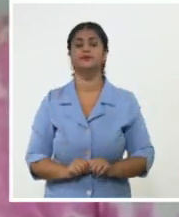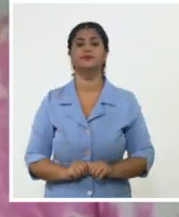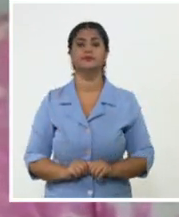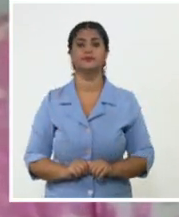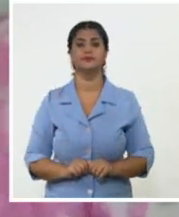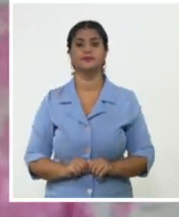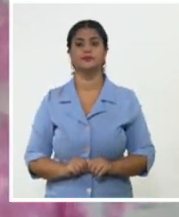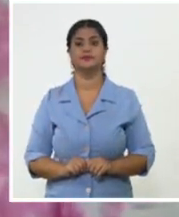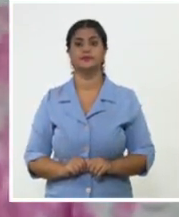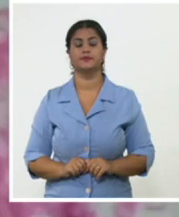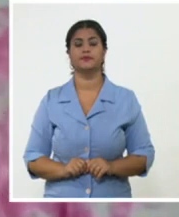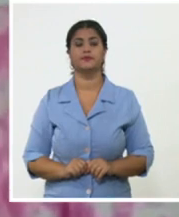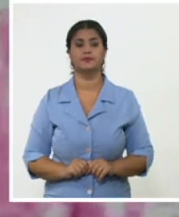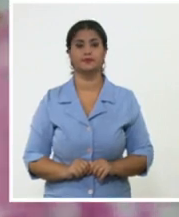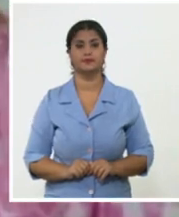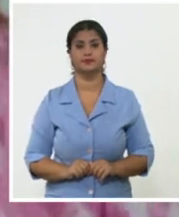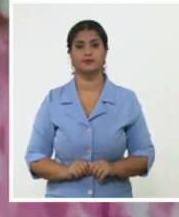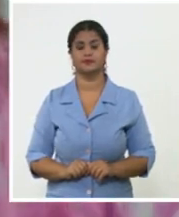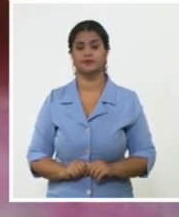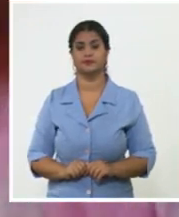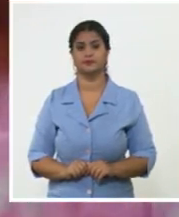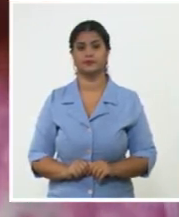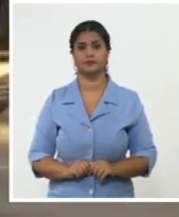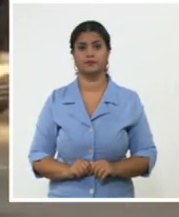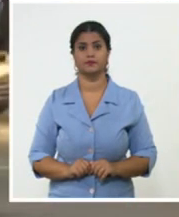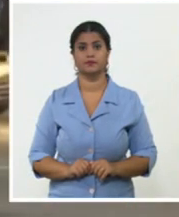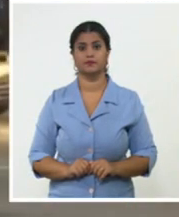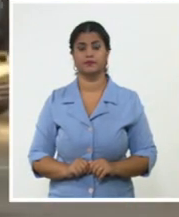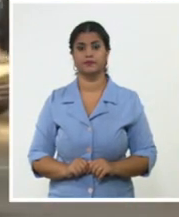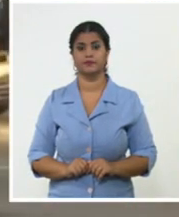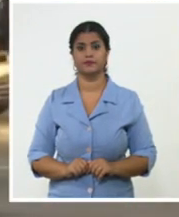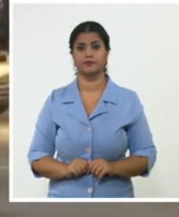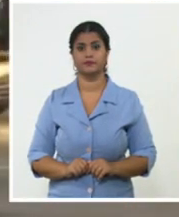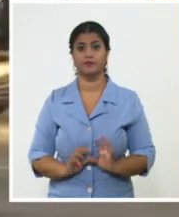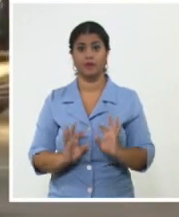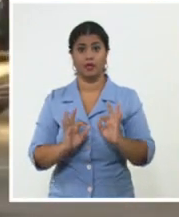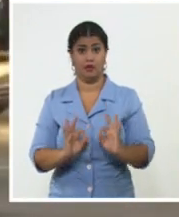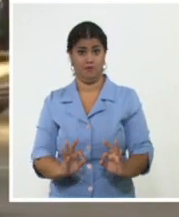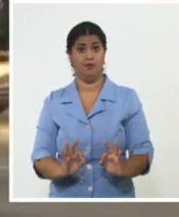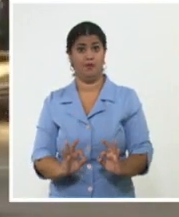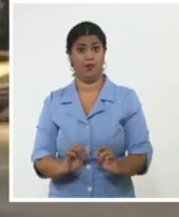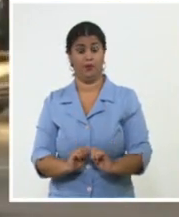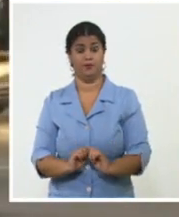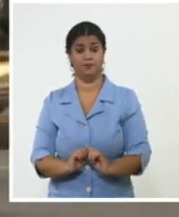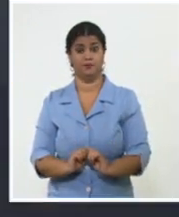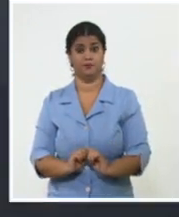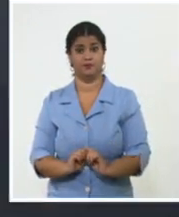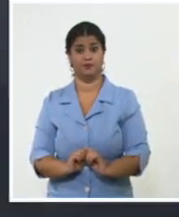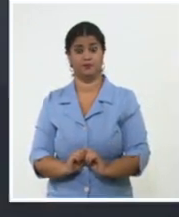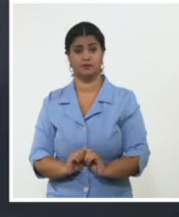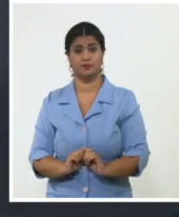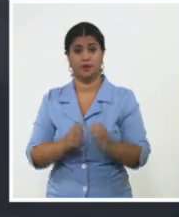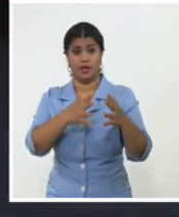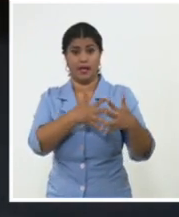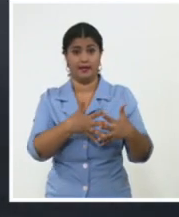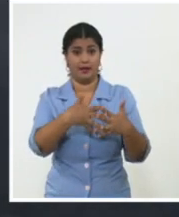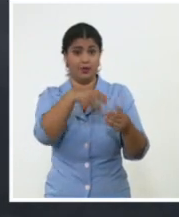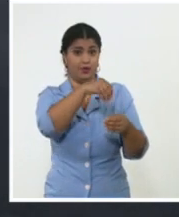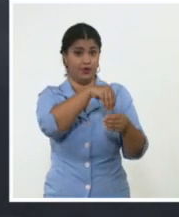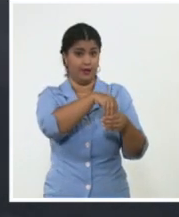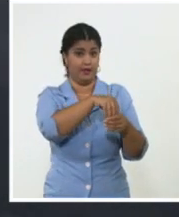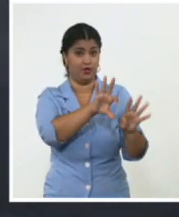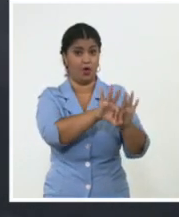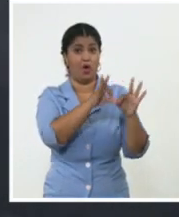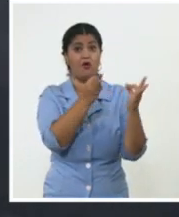con esta demora de los envíos con procedencia de Estados Unidos. Ambos lados del estrecho de la Florida hay familias cubanas